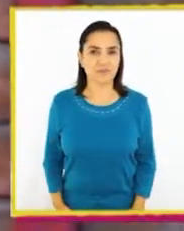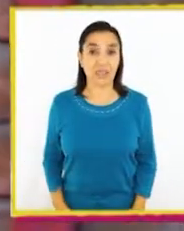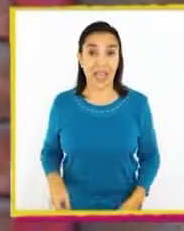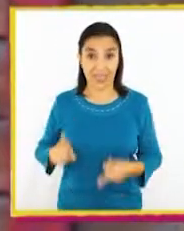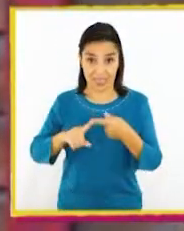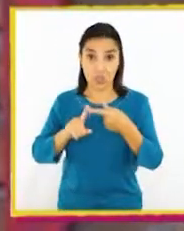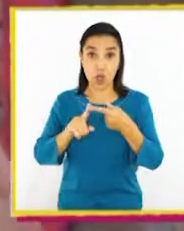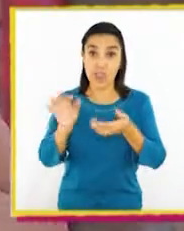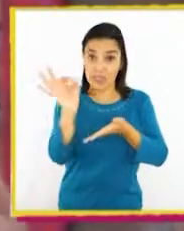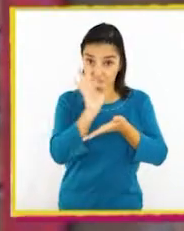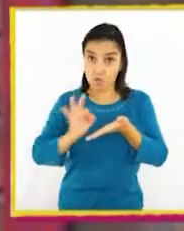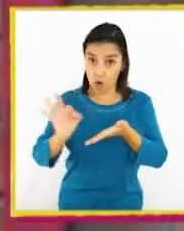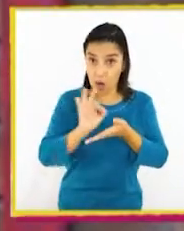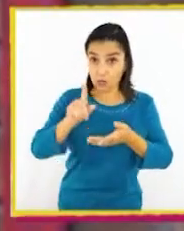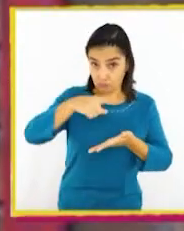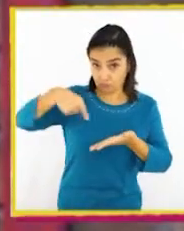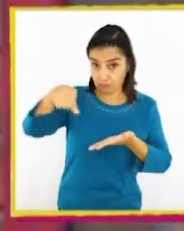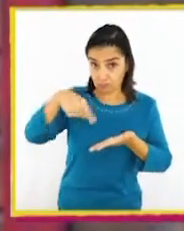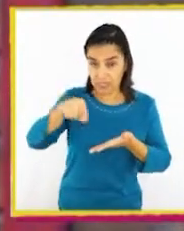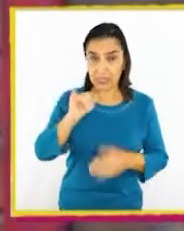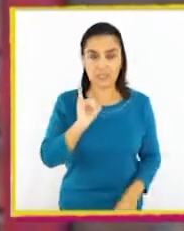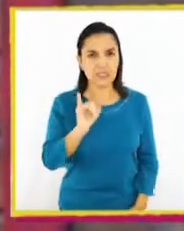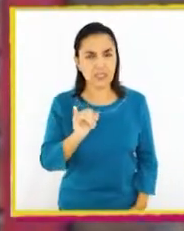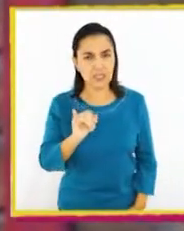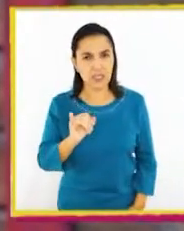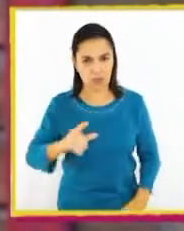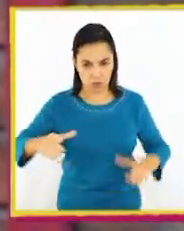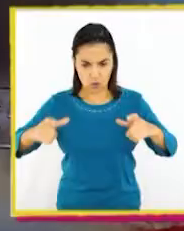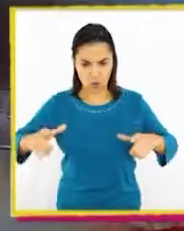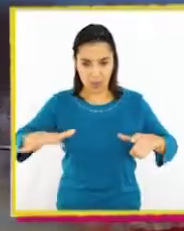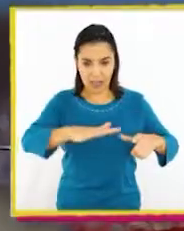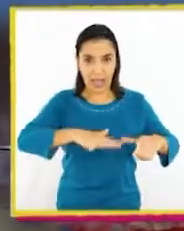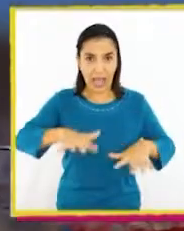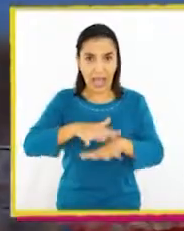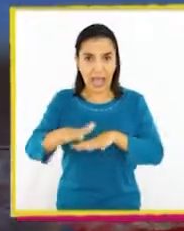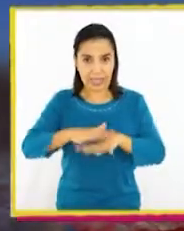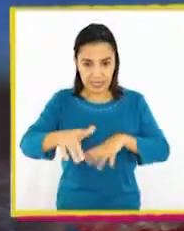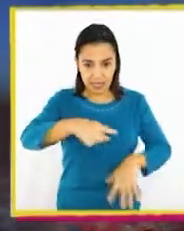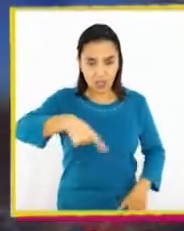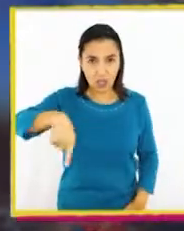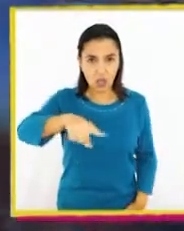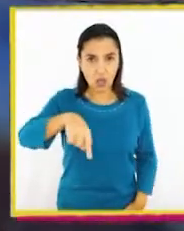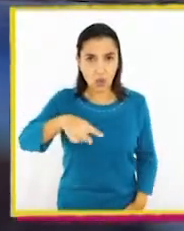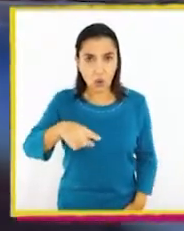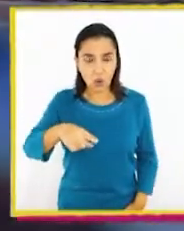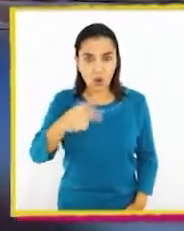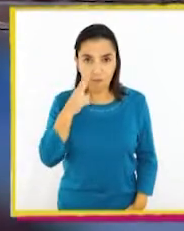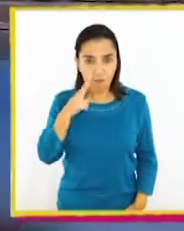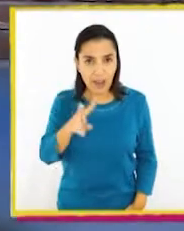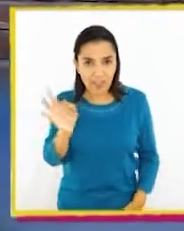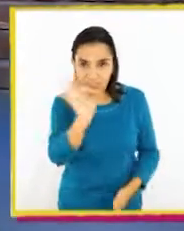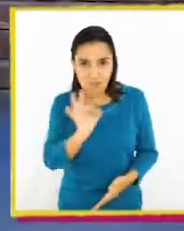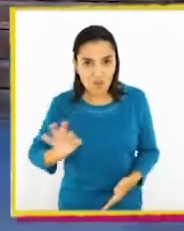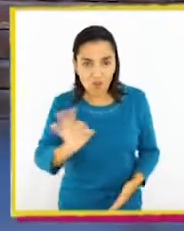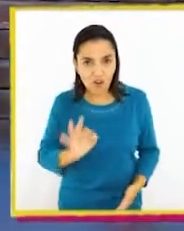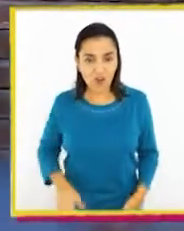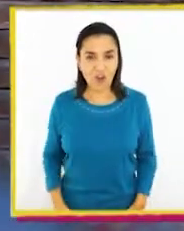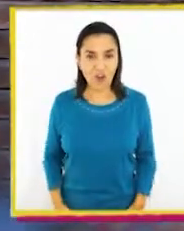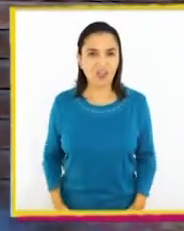¿Dibujar con los dedos? Sí. Y si lo hacemos sobre la harina en vez de hacerlo en el aire, ¿podremos ver nuestro dibujo?